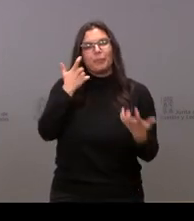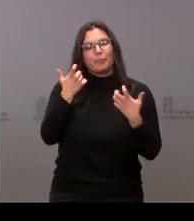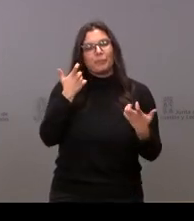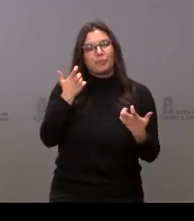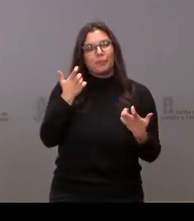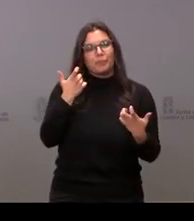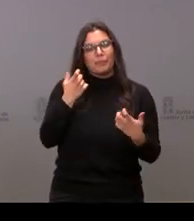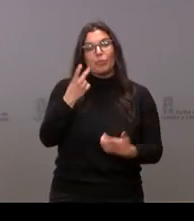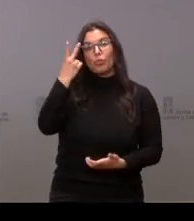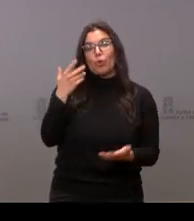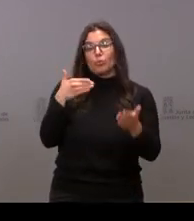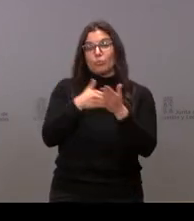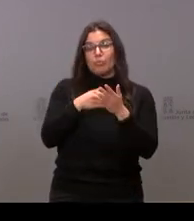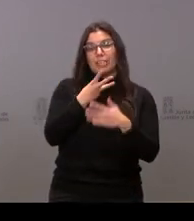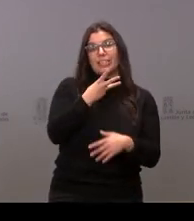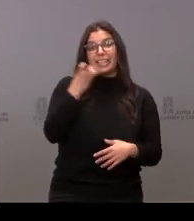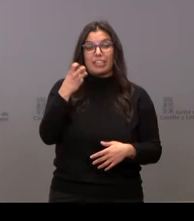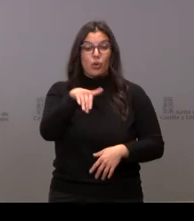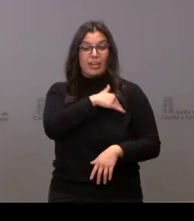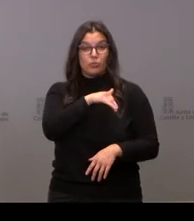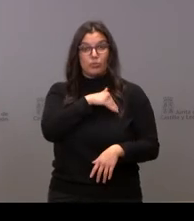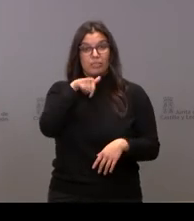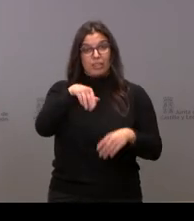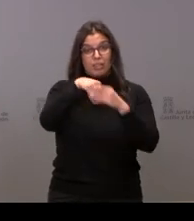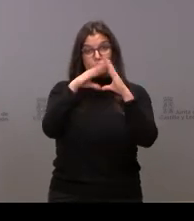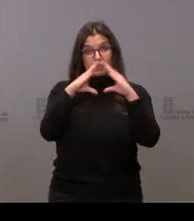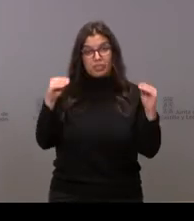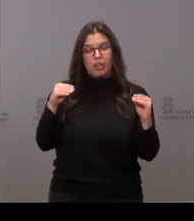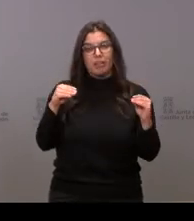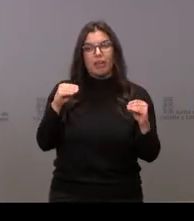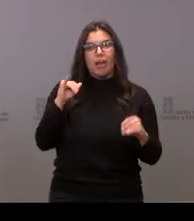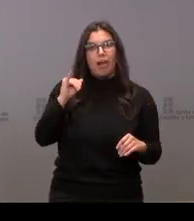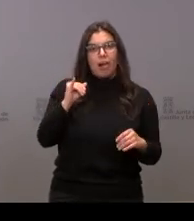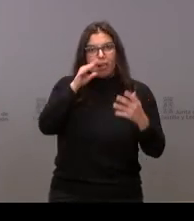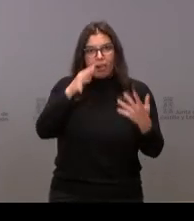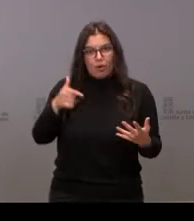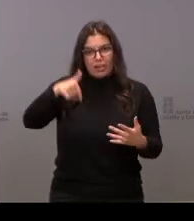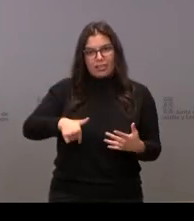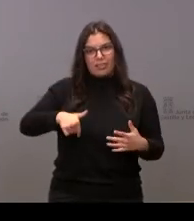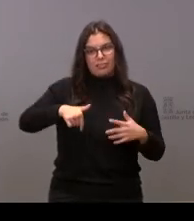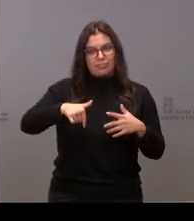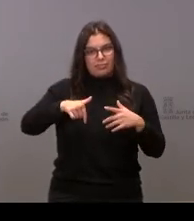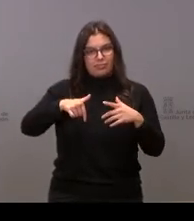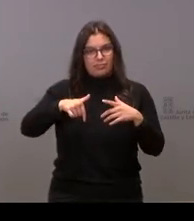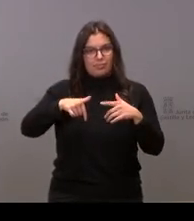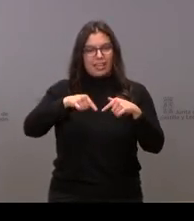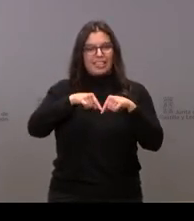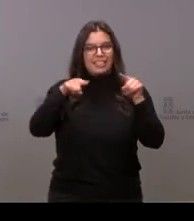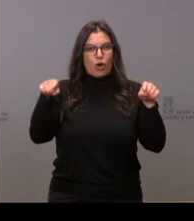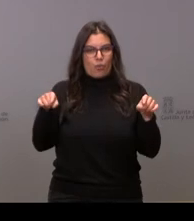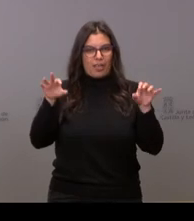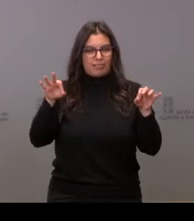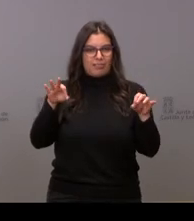los 2.300 estudiantes universitarios que existen en este campus María Zambrano.